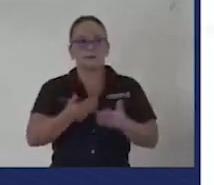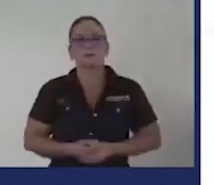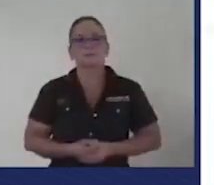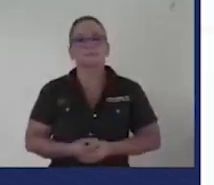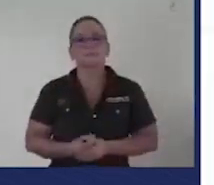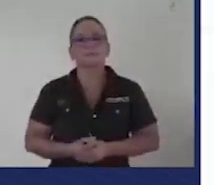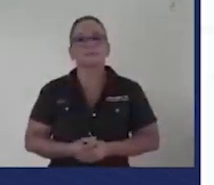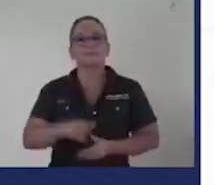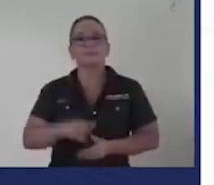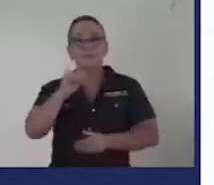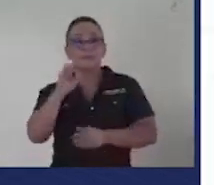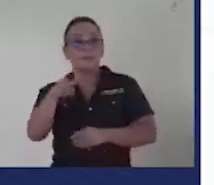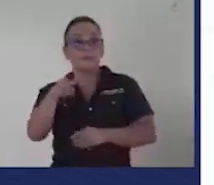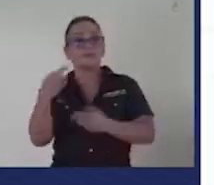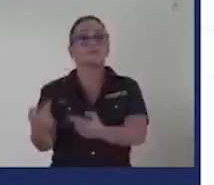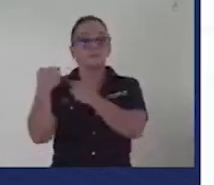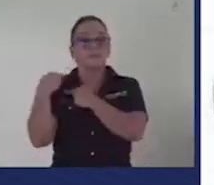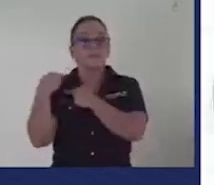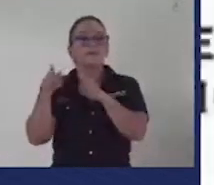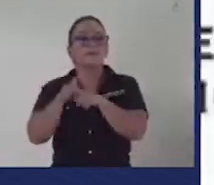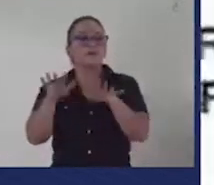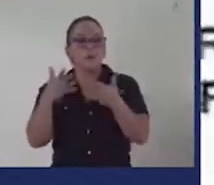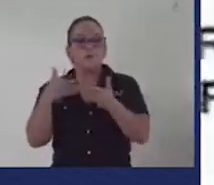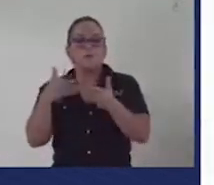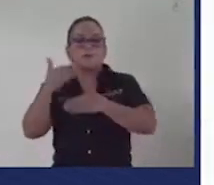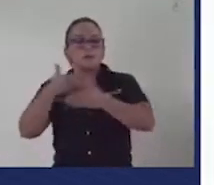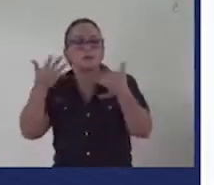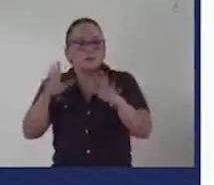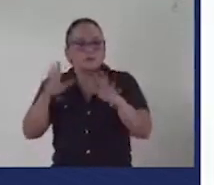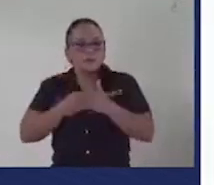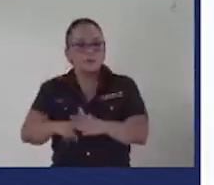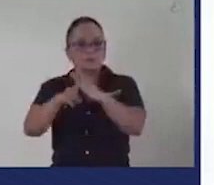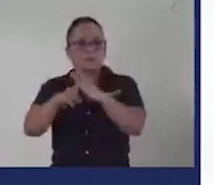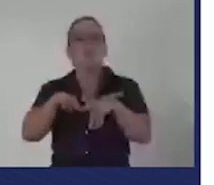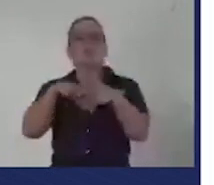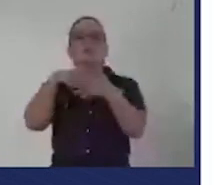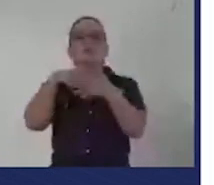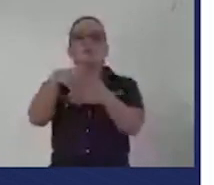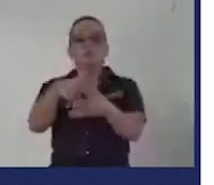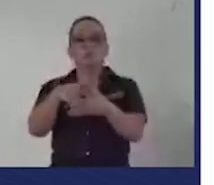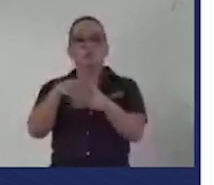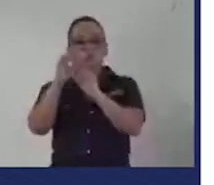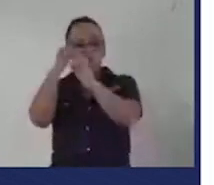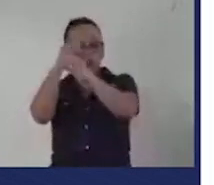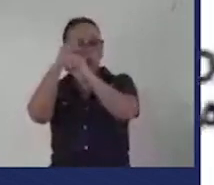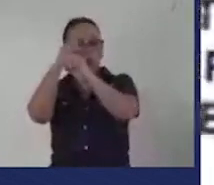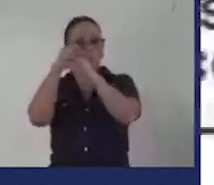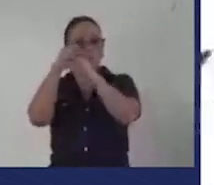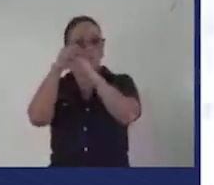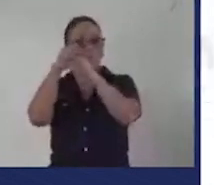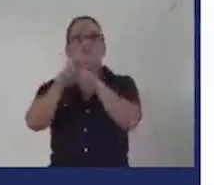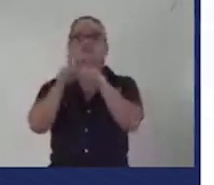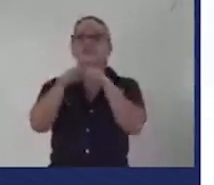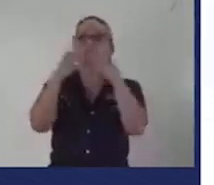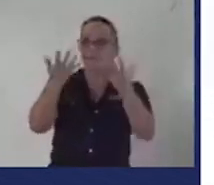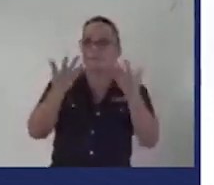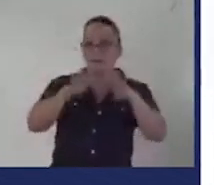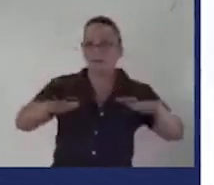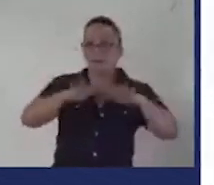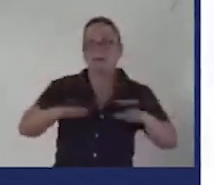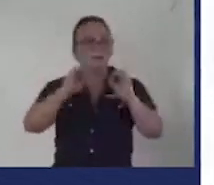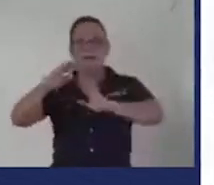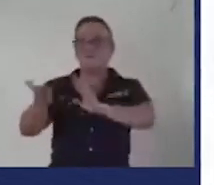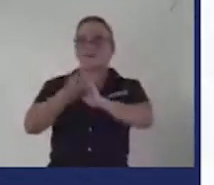mediante un proceso que ya inició de los estudios topográficos y ambientales, sin afectar el principio